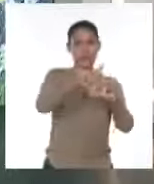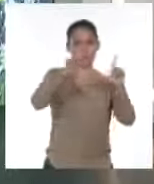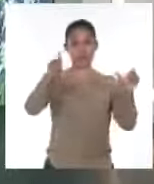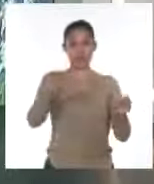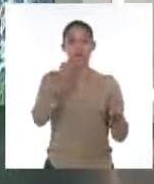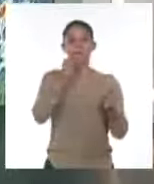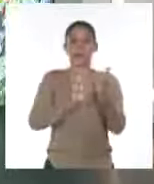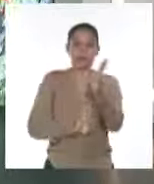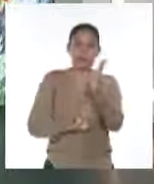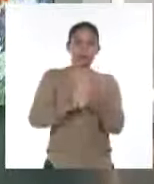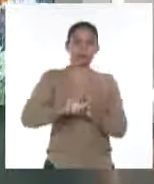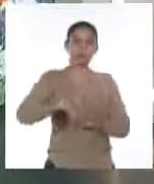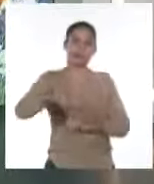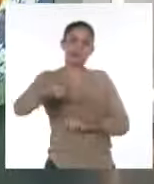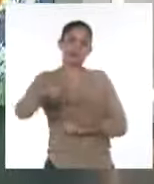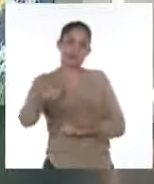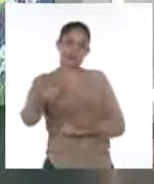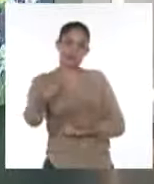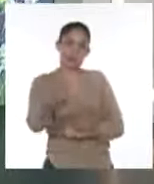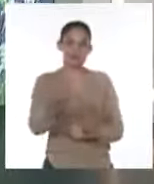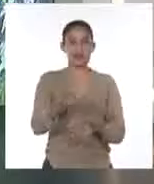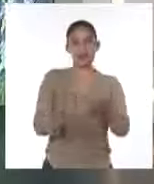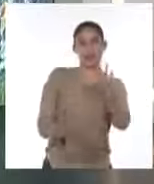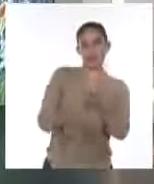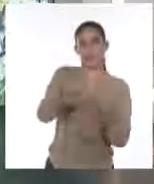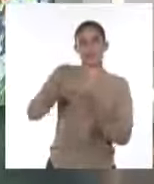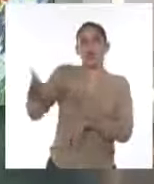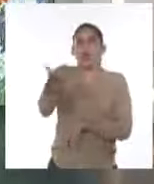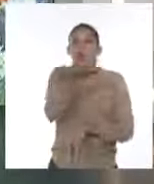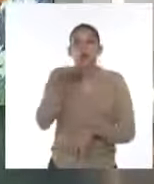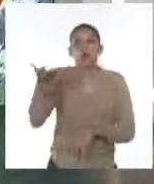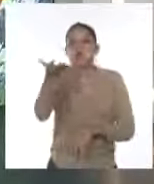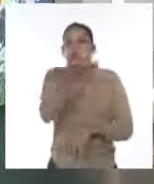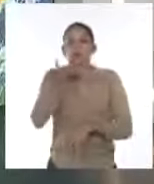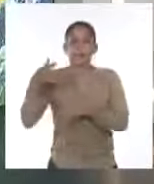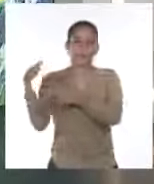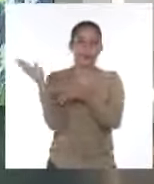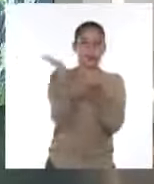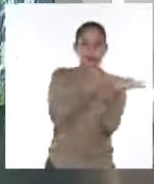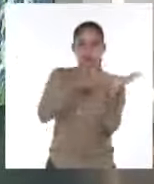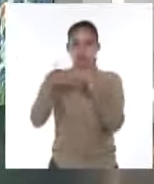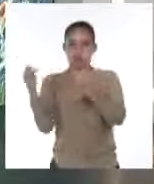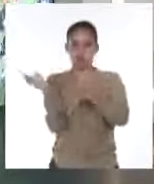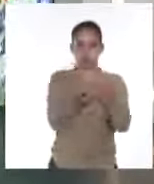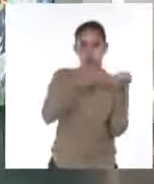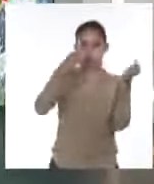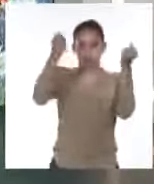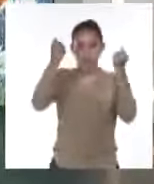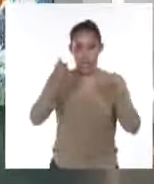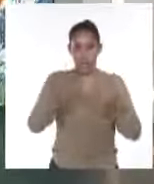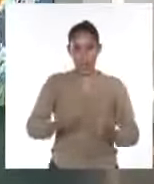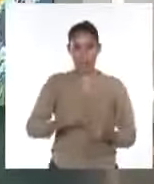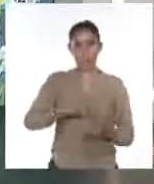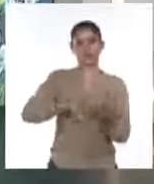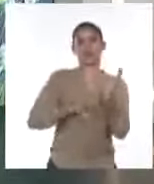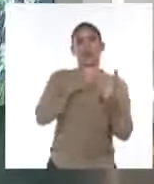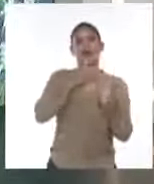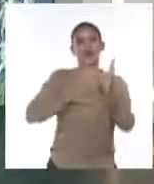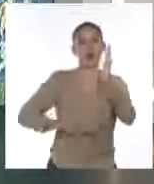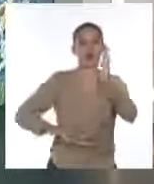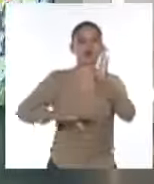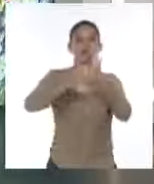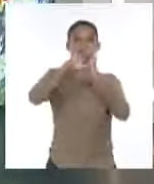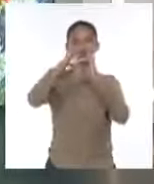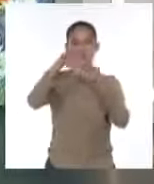incrementando de manera gradual la fuerza del viento en Pinal de Río y la isla de la Juventud con inundaciones costeras en zonas